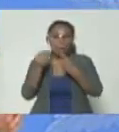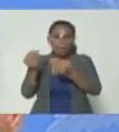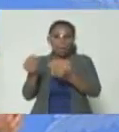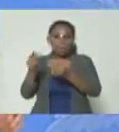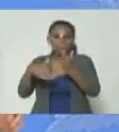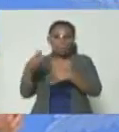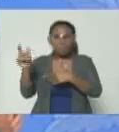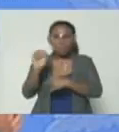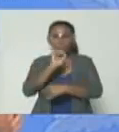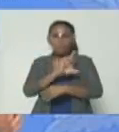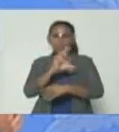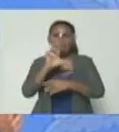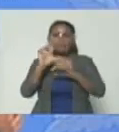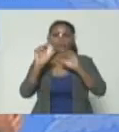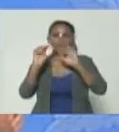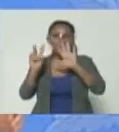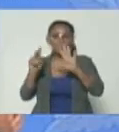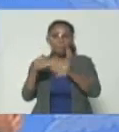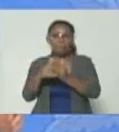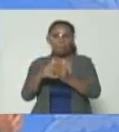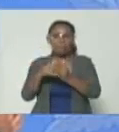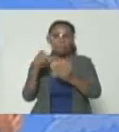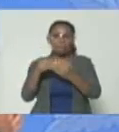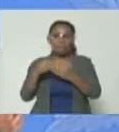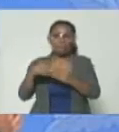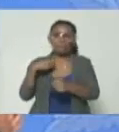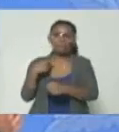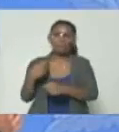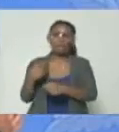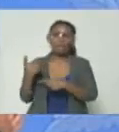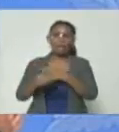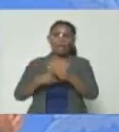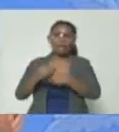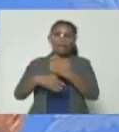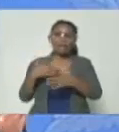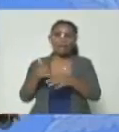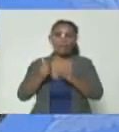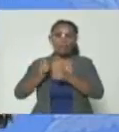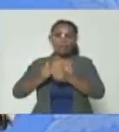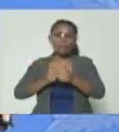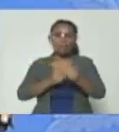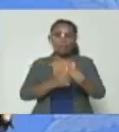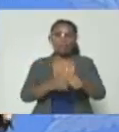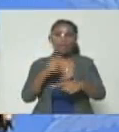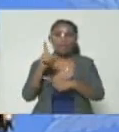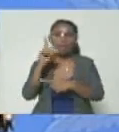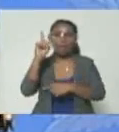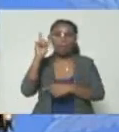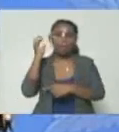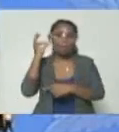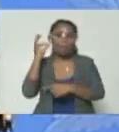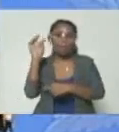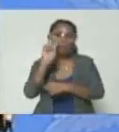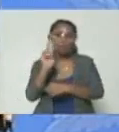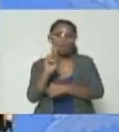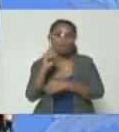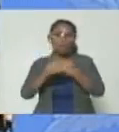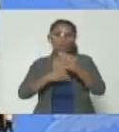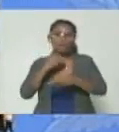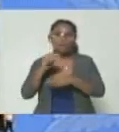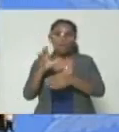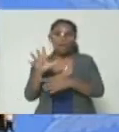después de esos 37 mil dólares a lo que se dedicó fue a hacer el seguimiento a una mujer venezolana que iba a ser